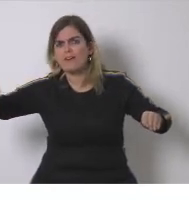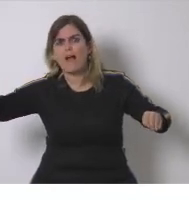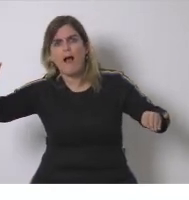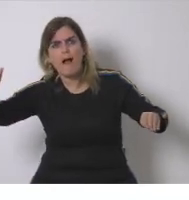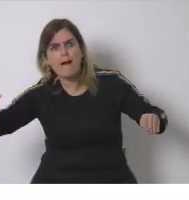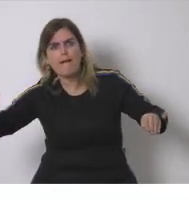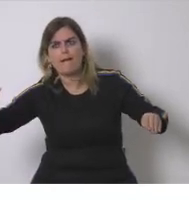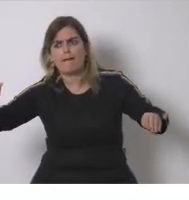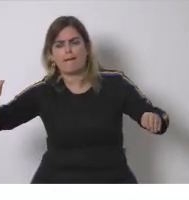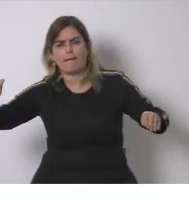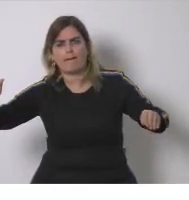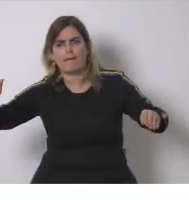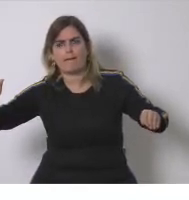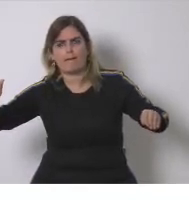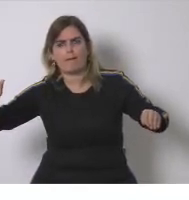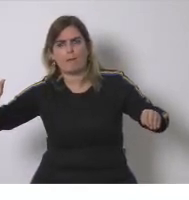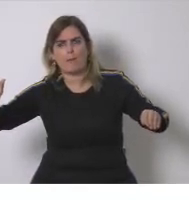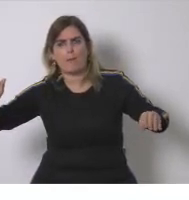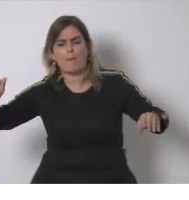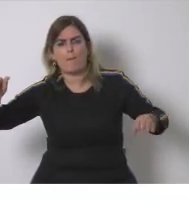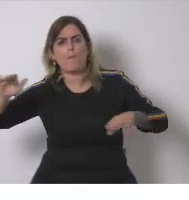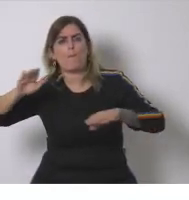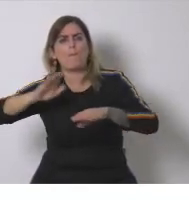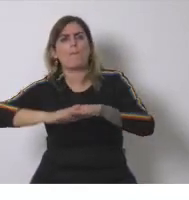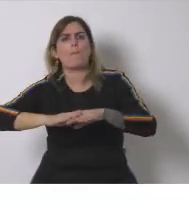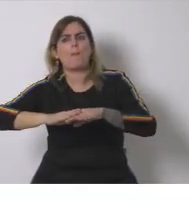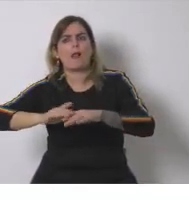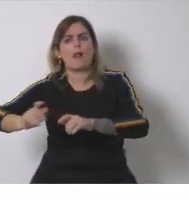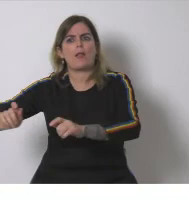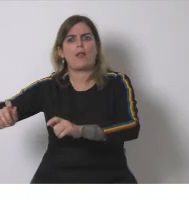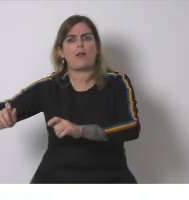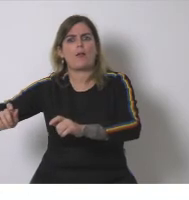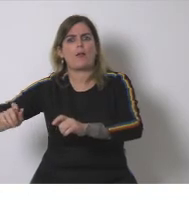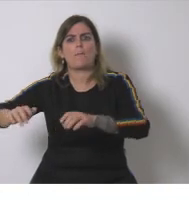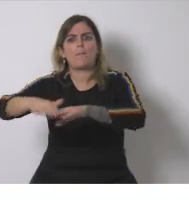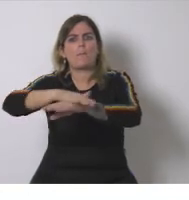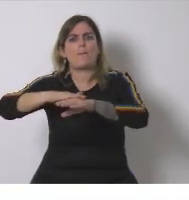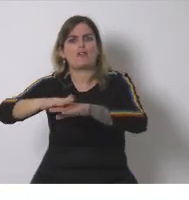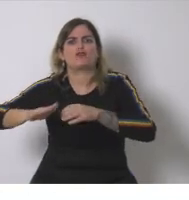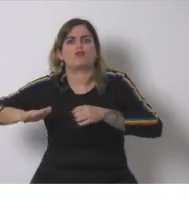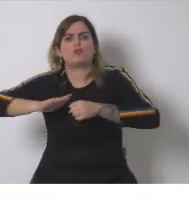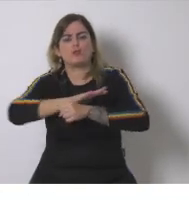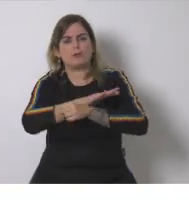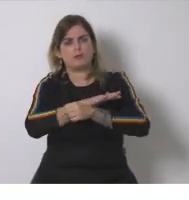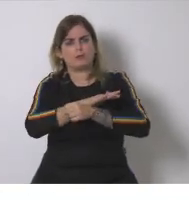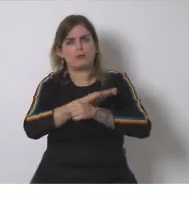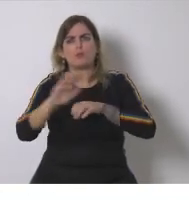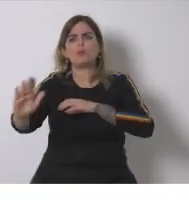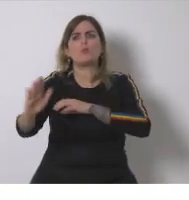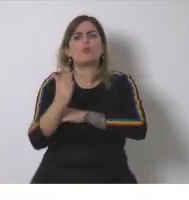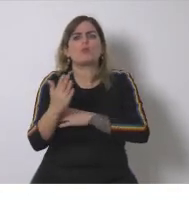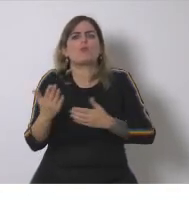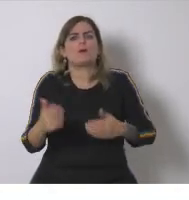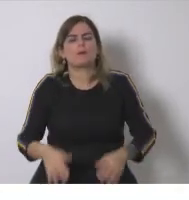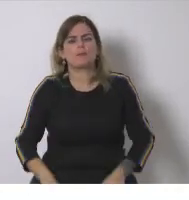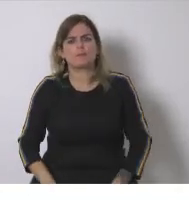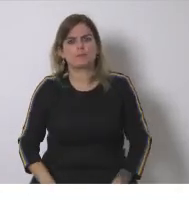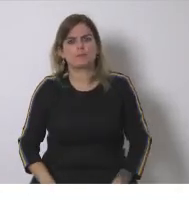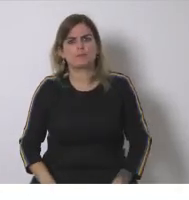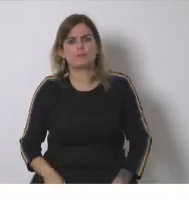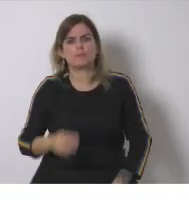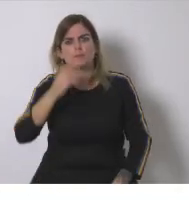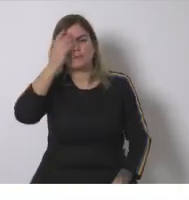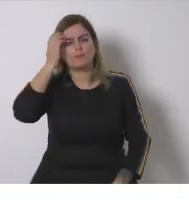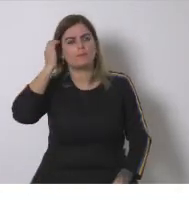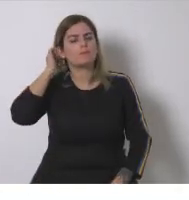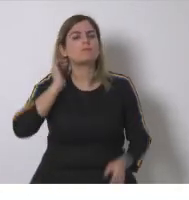utilizar energía ¿hay alguna alternativa que podamos tener en cuenta para poder abastecernos de lo básico? ¿qué propuestas